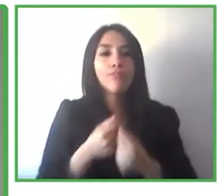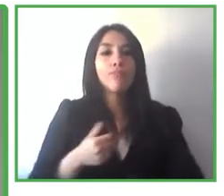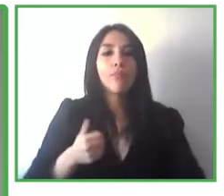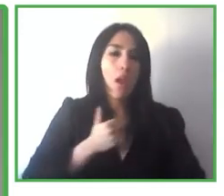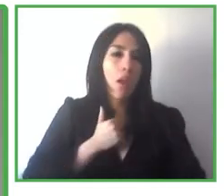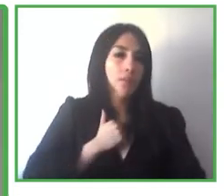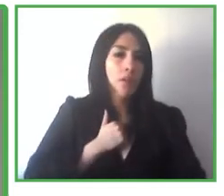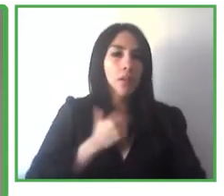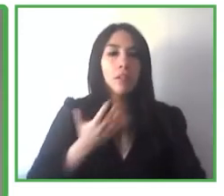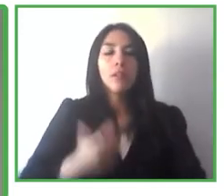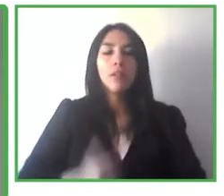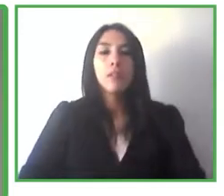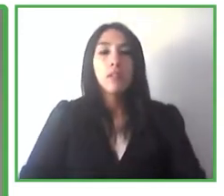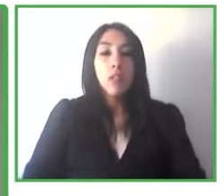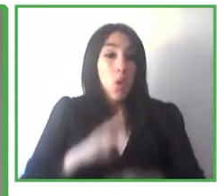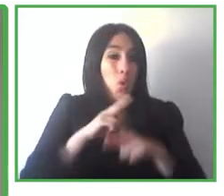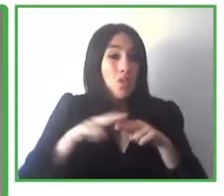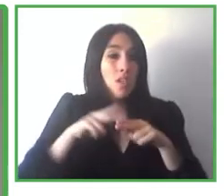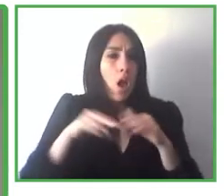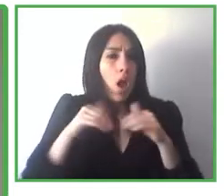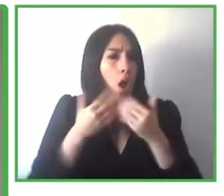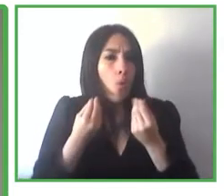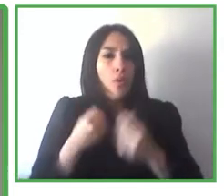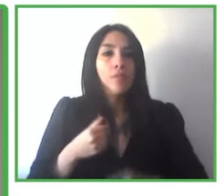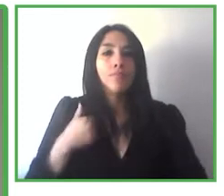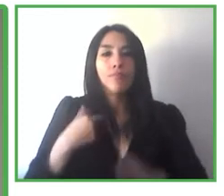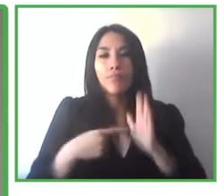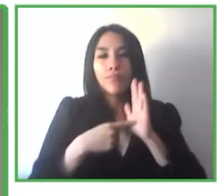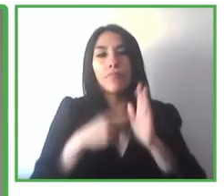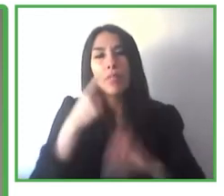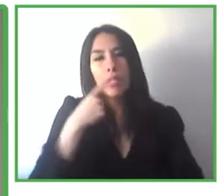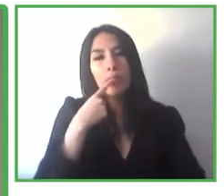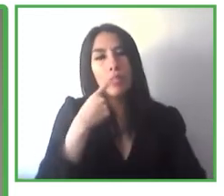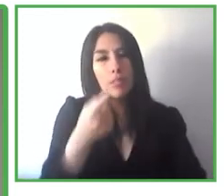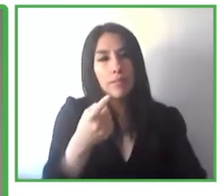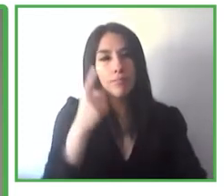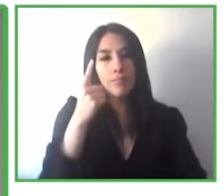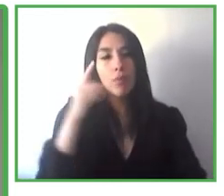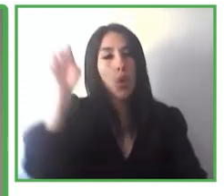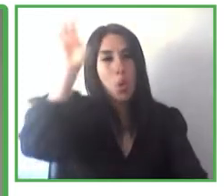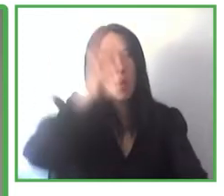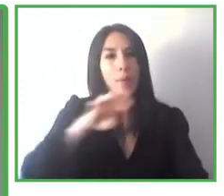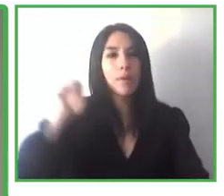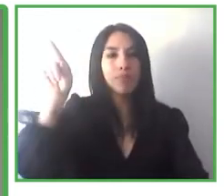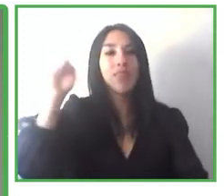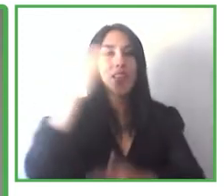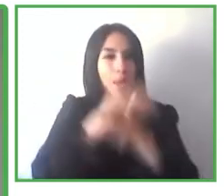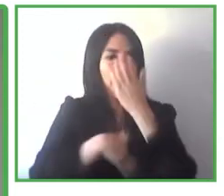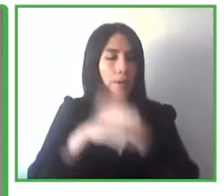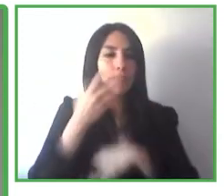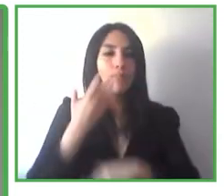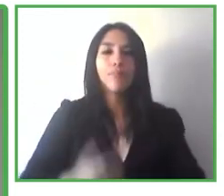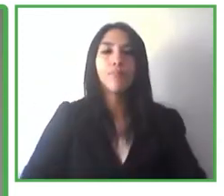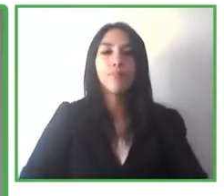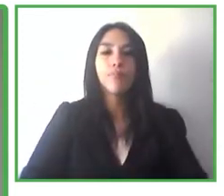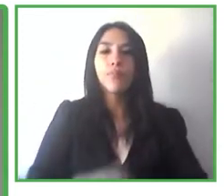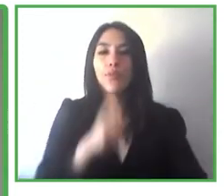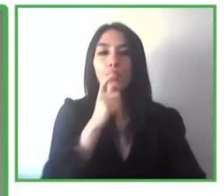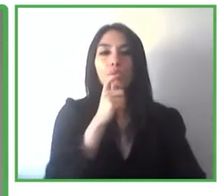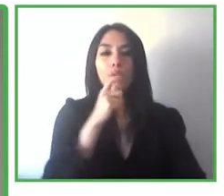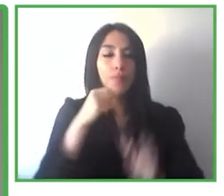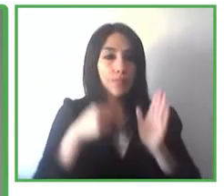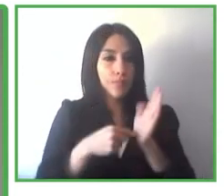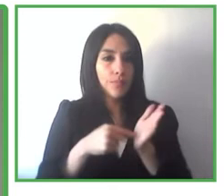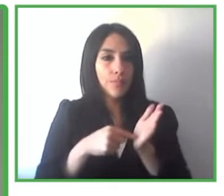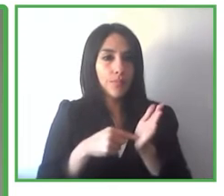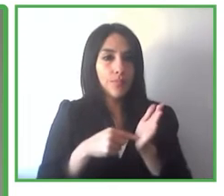que el Foro Europeo de la Discapacidad, el European Disability Forum, que tiene sede en Bruselas, en Bélgica, pues ha definido estas